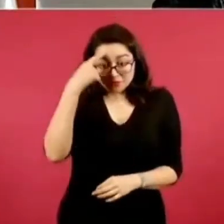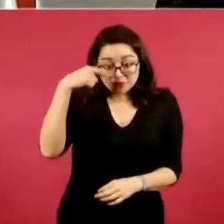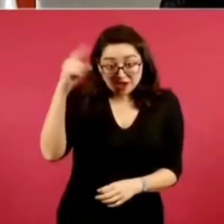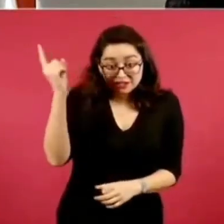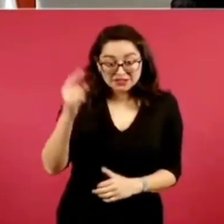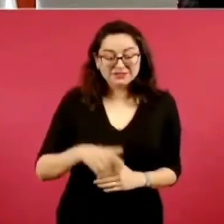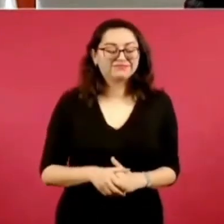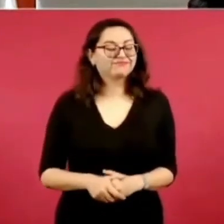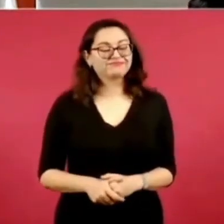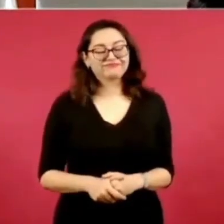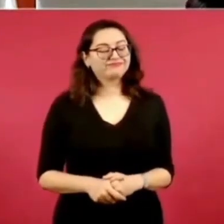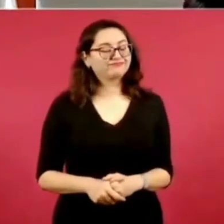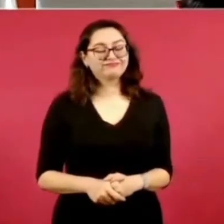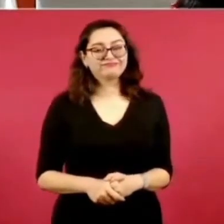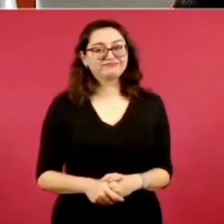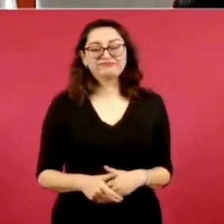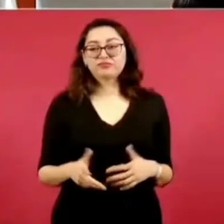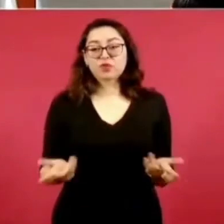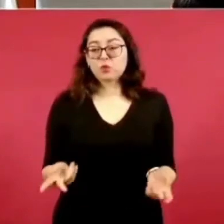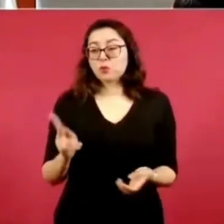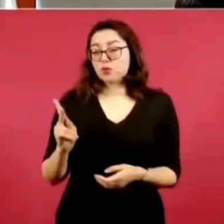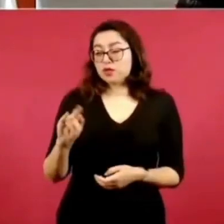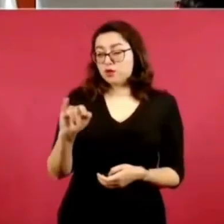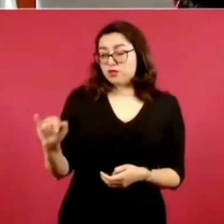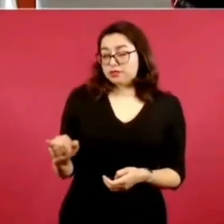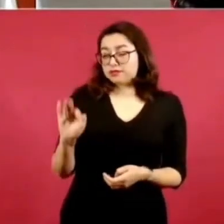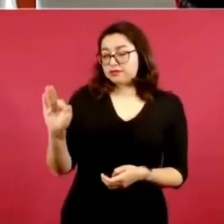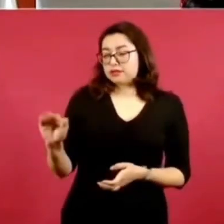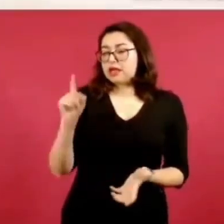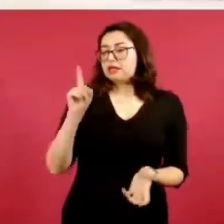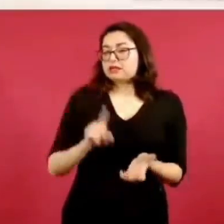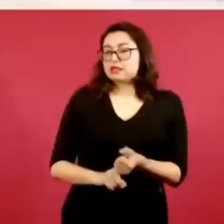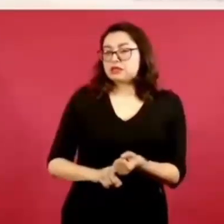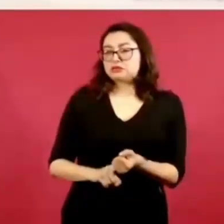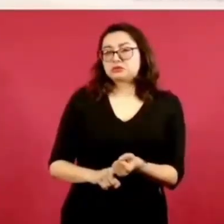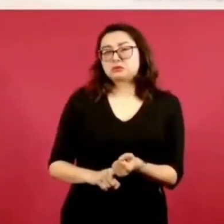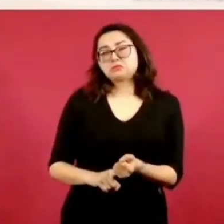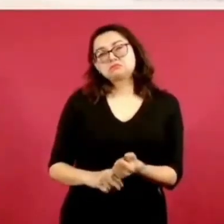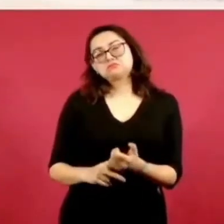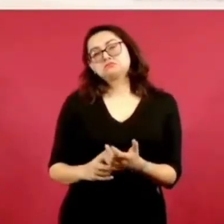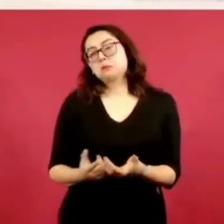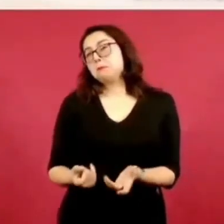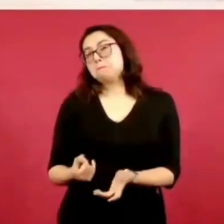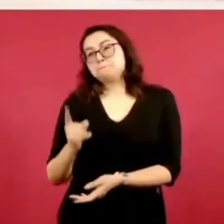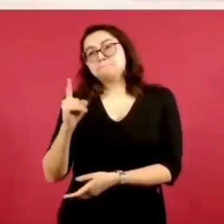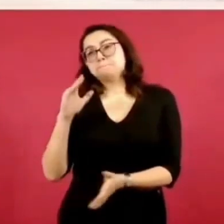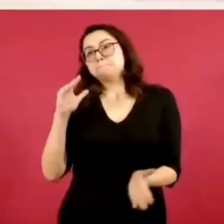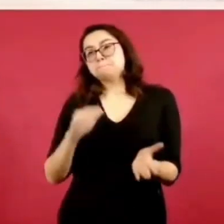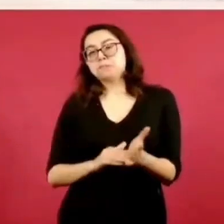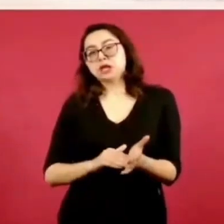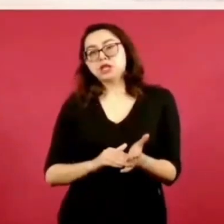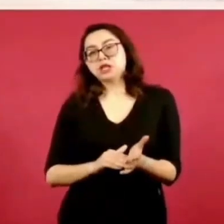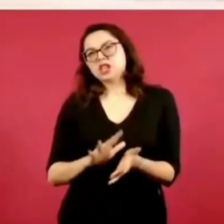pues no sé, deben de ser como mil quinientos, dos mil jueces,